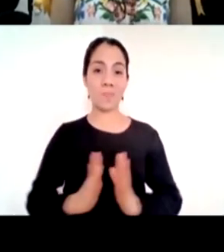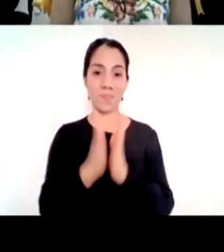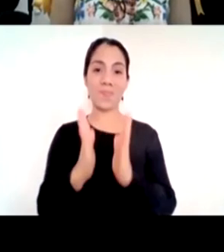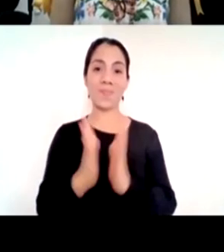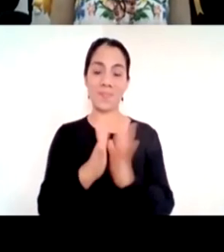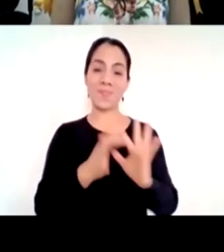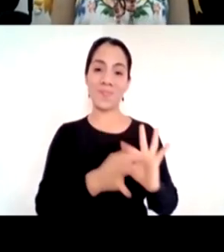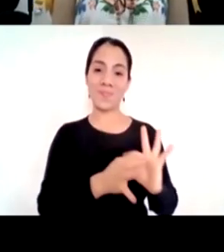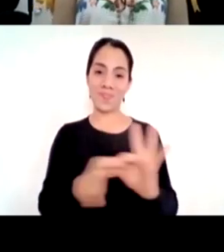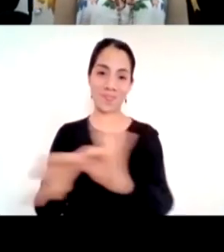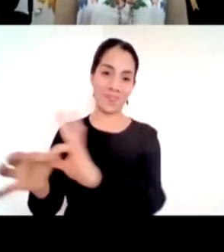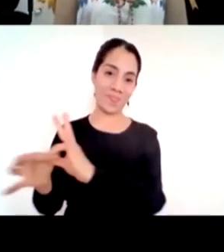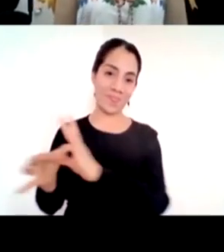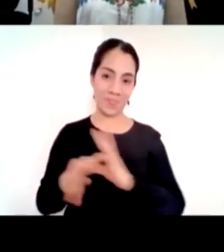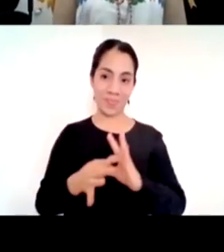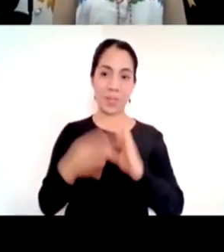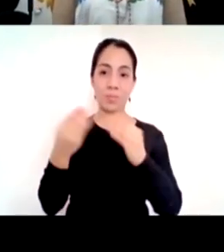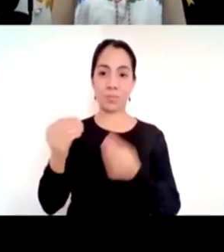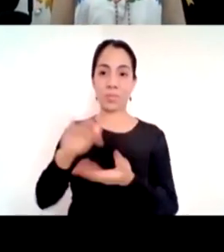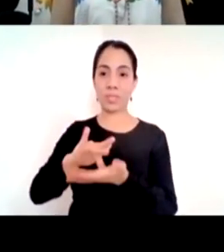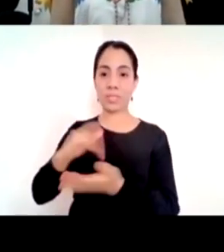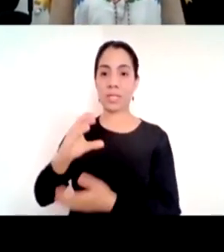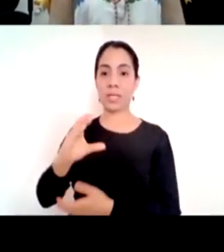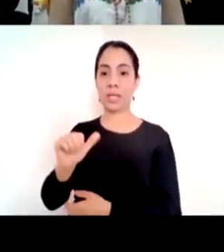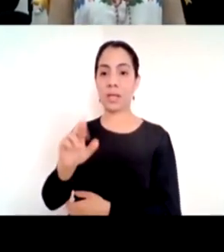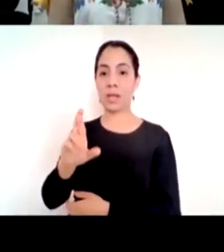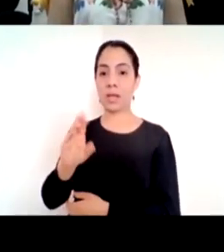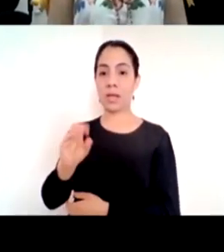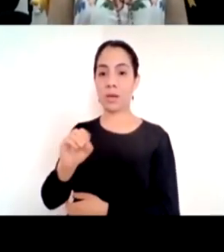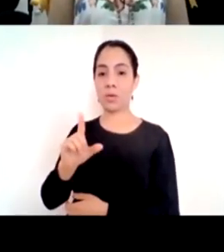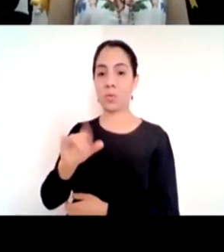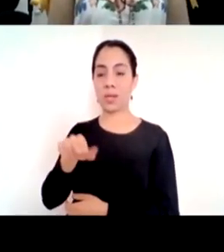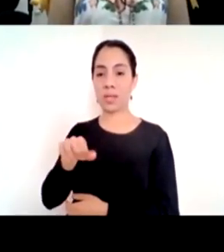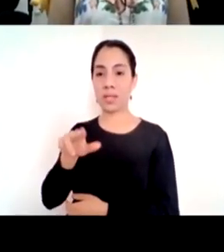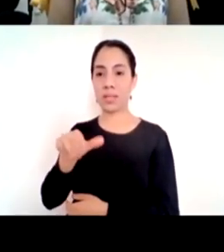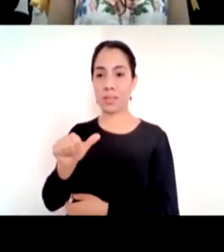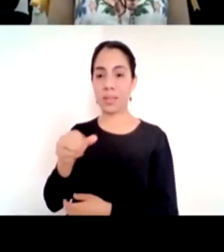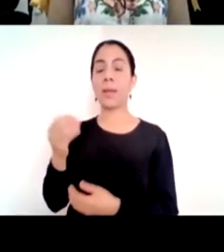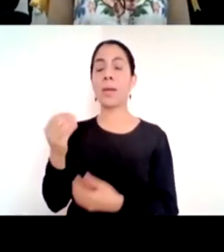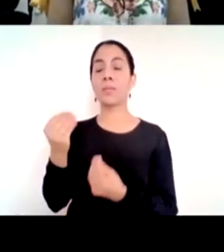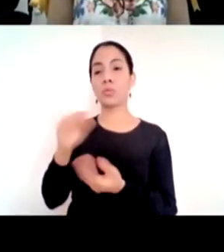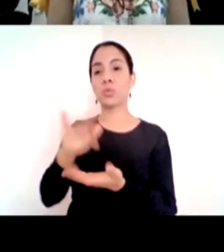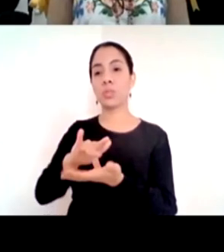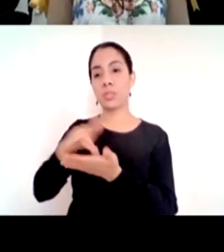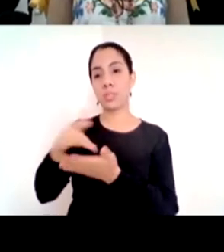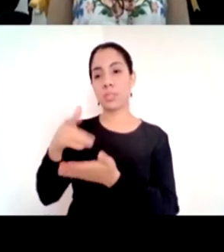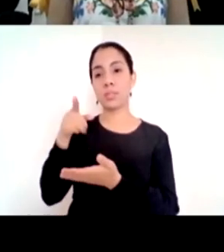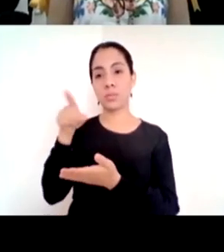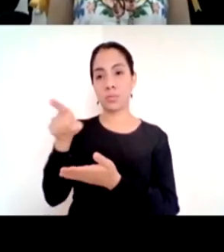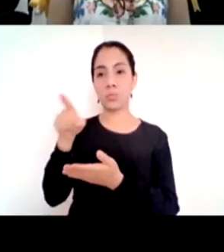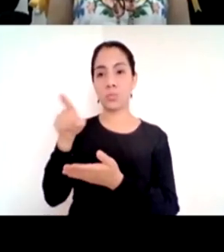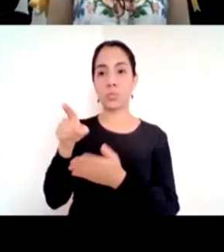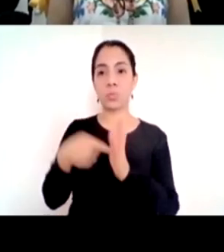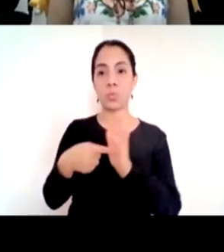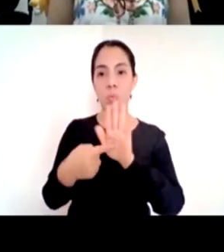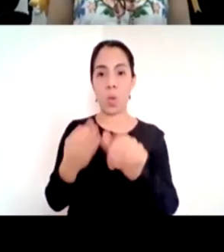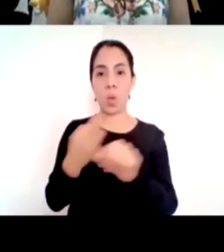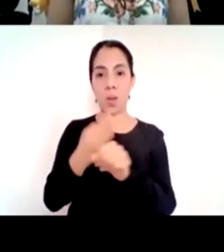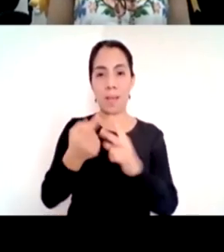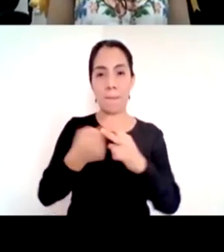conducción y te felicito de nuevo por tu reportaje inicial con que nos ubicaste en la conversación